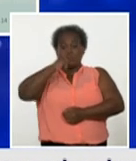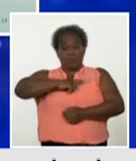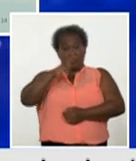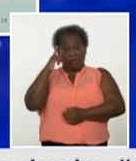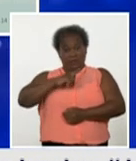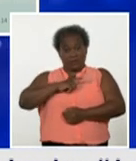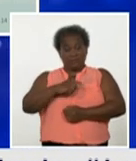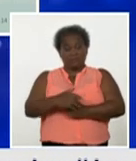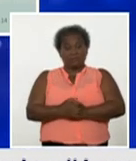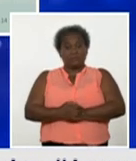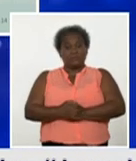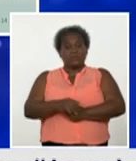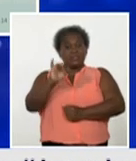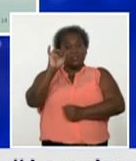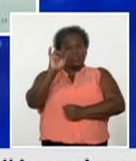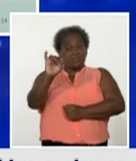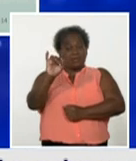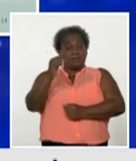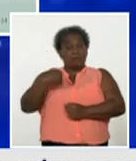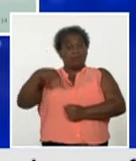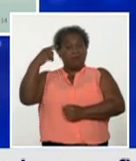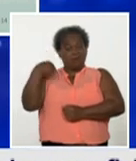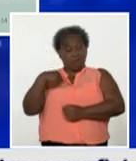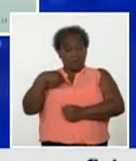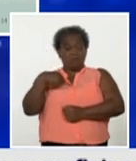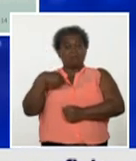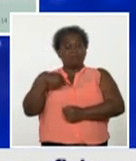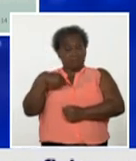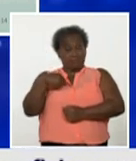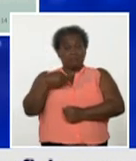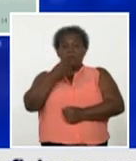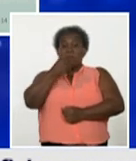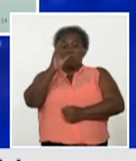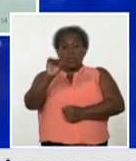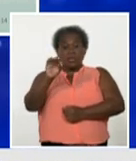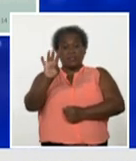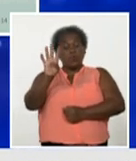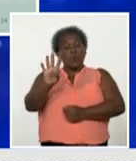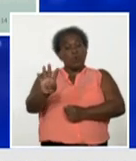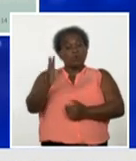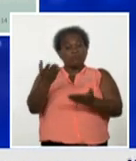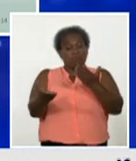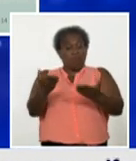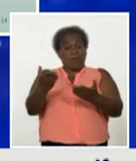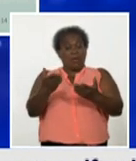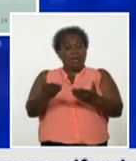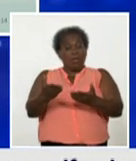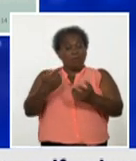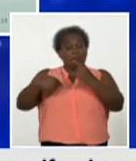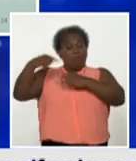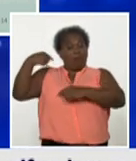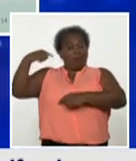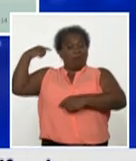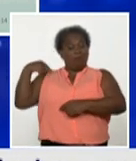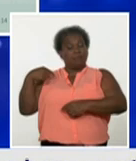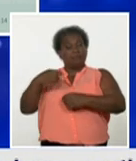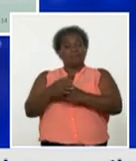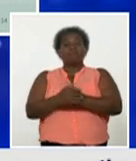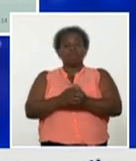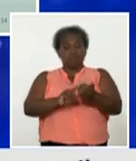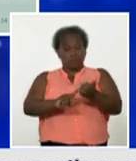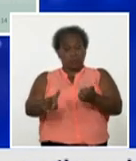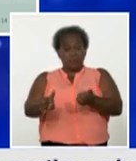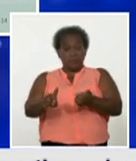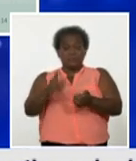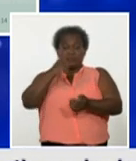con seis casos ayer que pudiéramos decir que son cuatro más que el día anterior pero de toda forma esta provincia ha